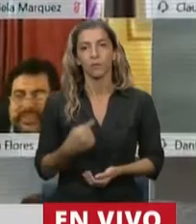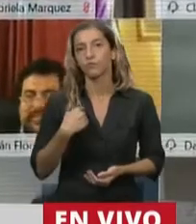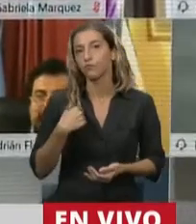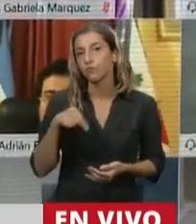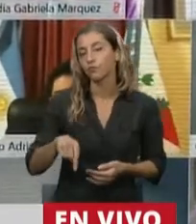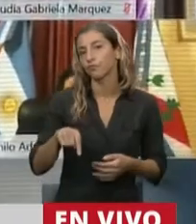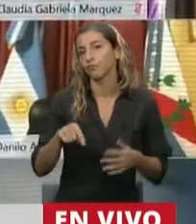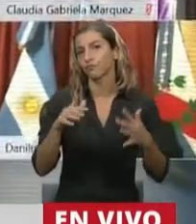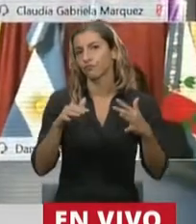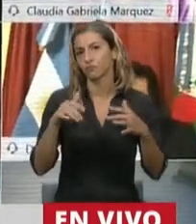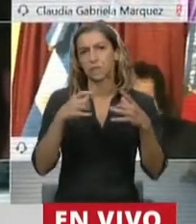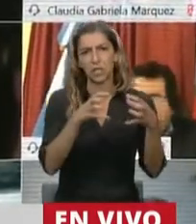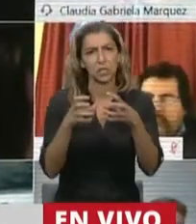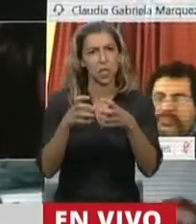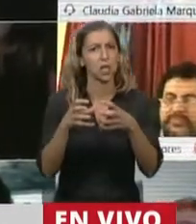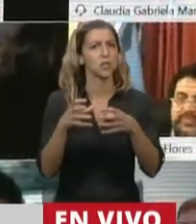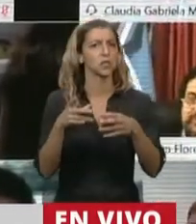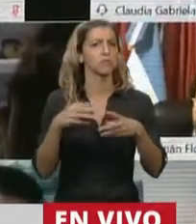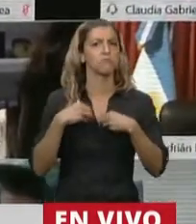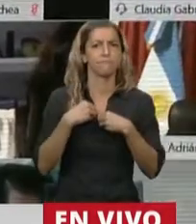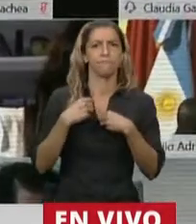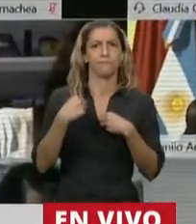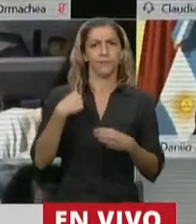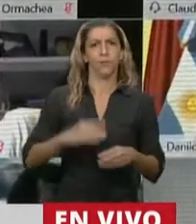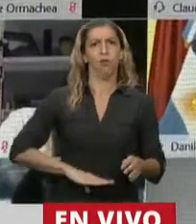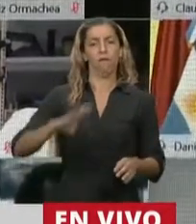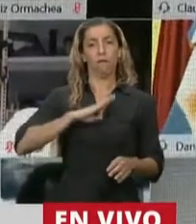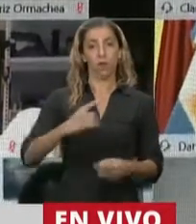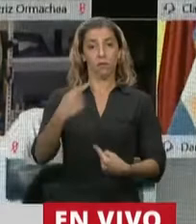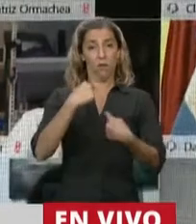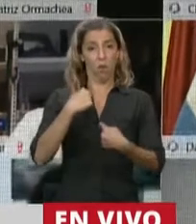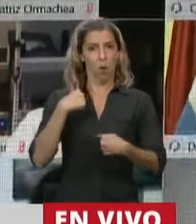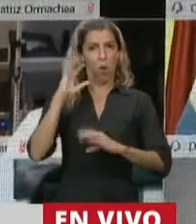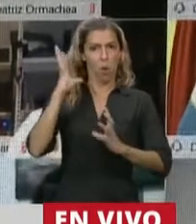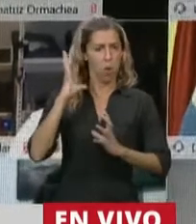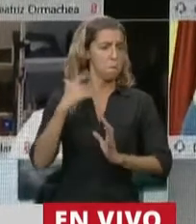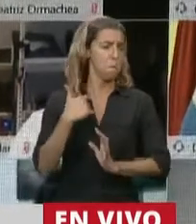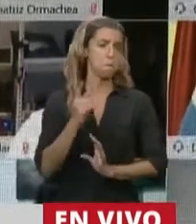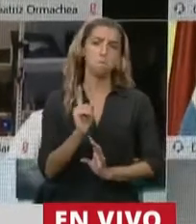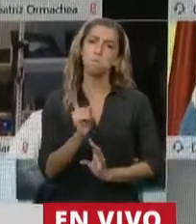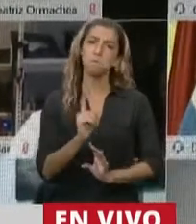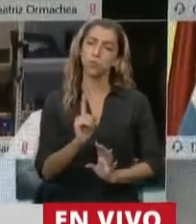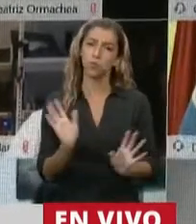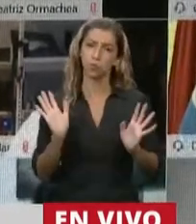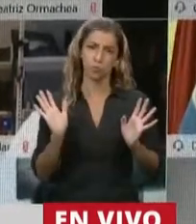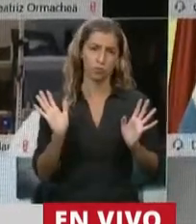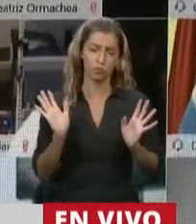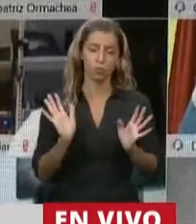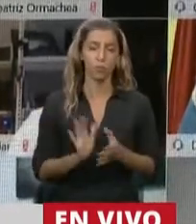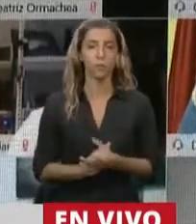sesión ni agraviado, ni ofendido, ni estoy ofuscado, pero que no he hecho